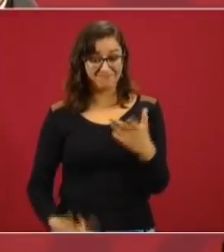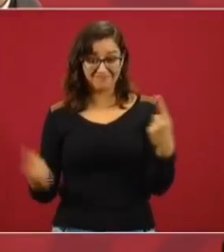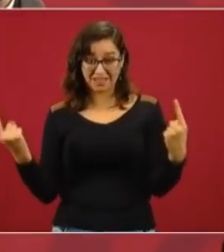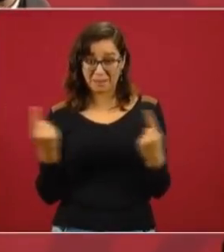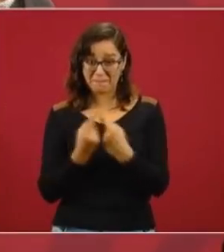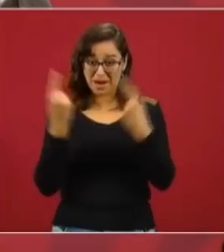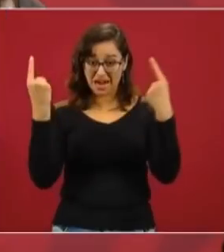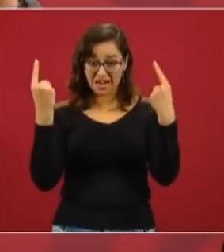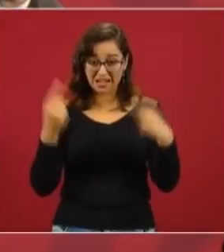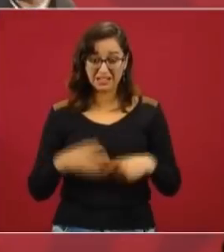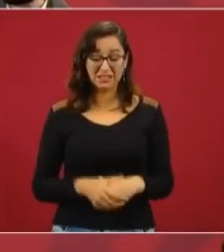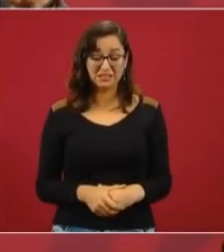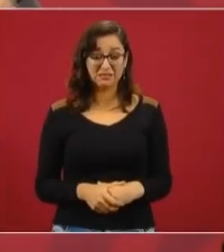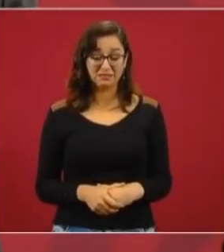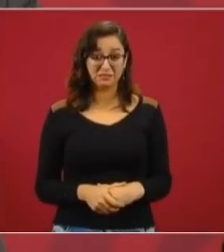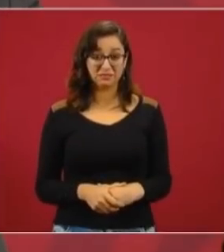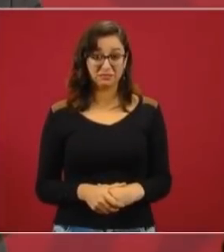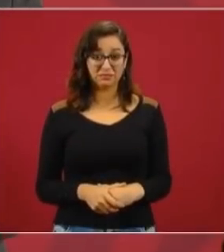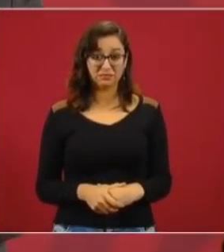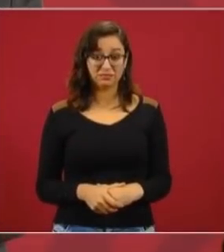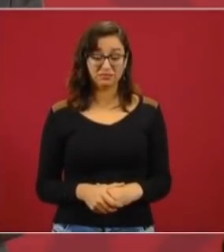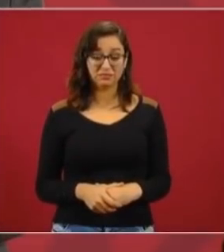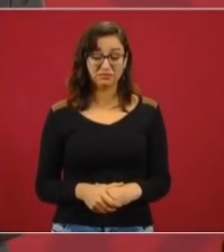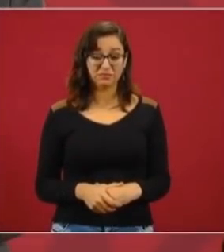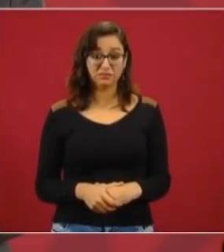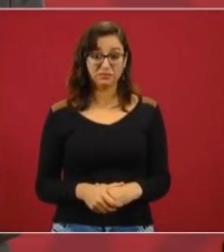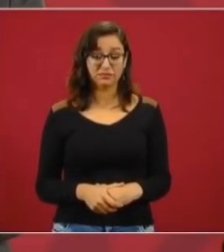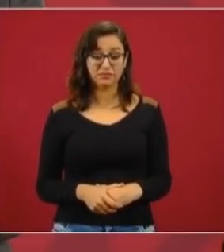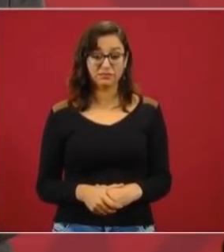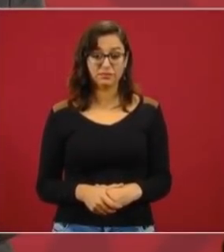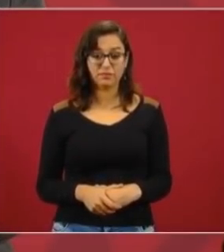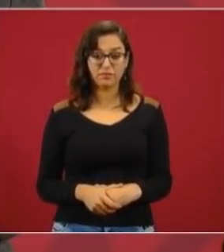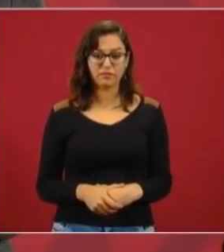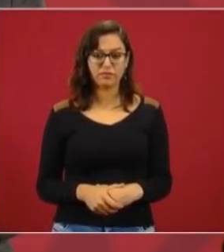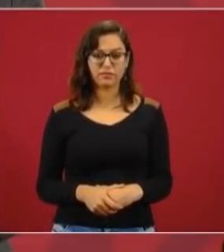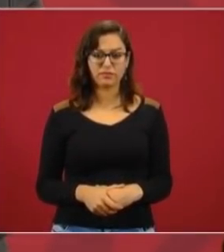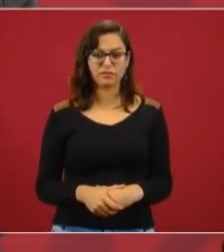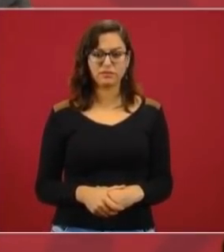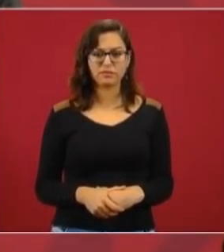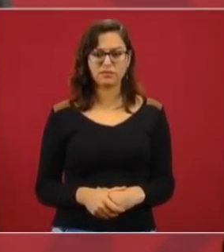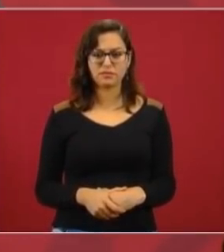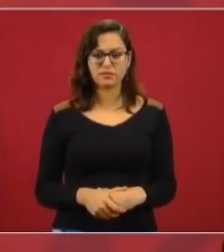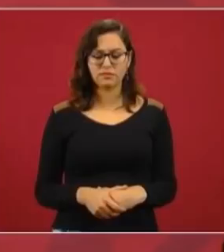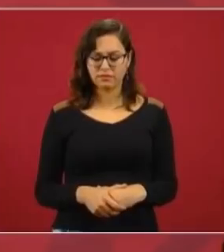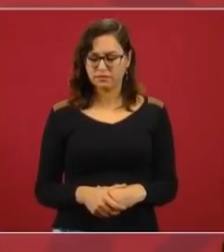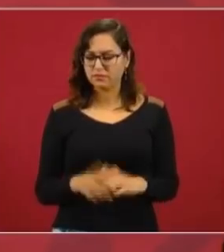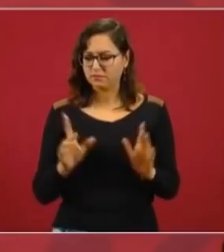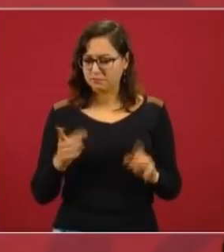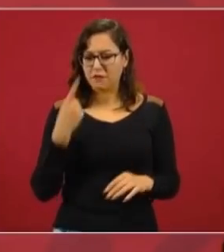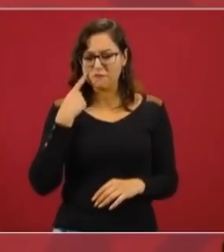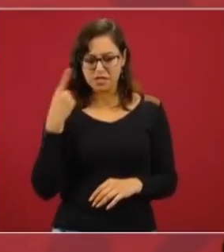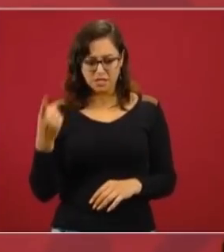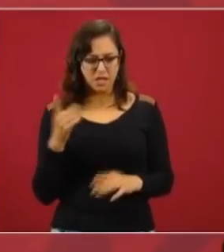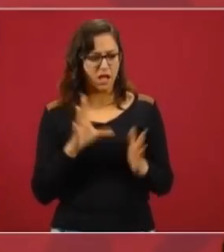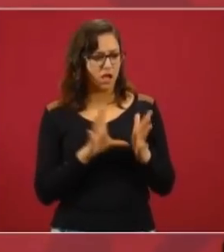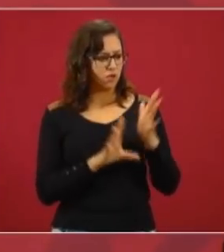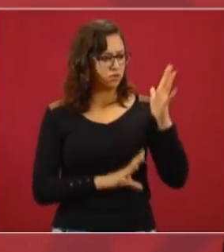Porque nadie puede, de conformidad con el artículo, creo,